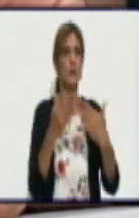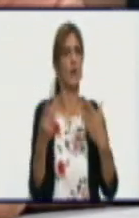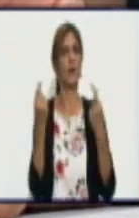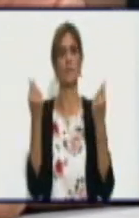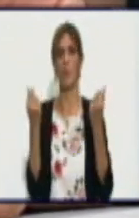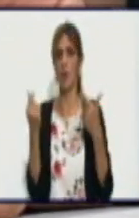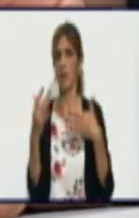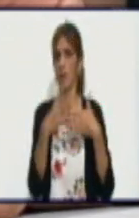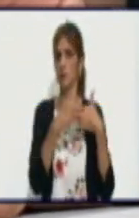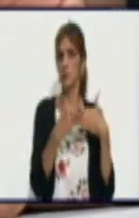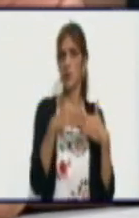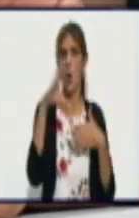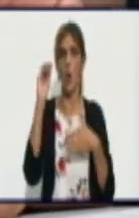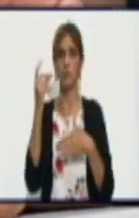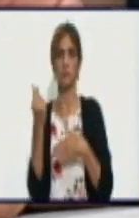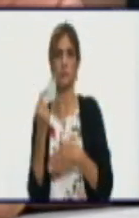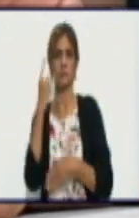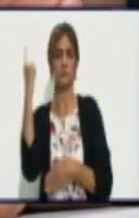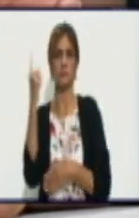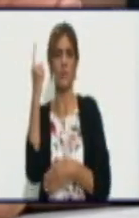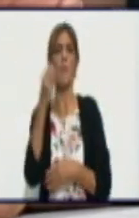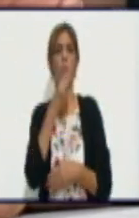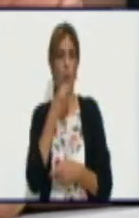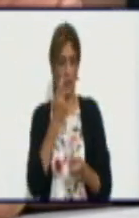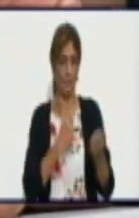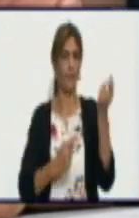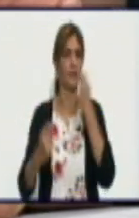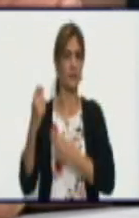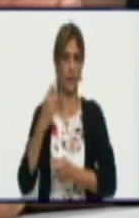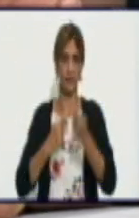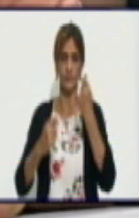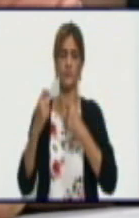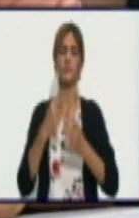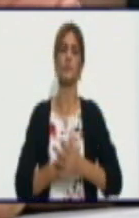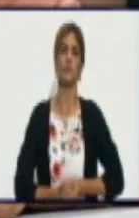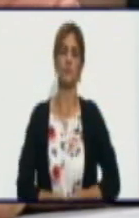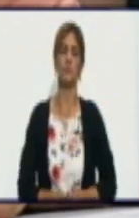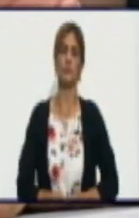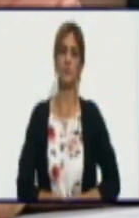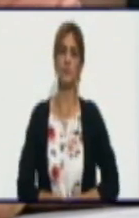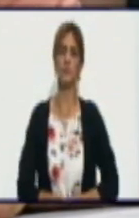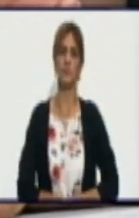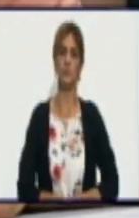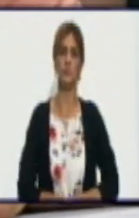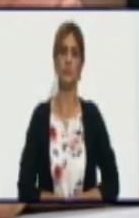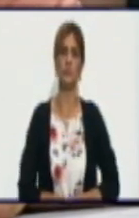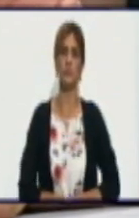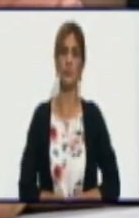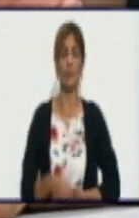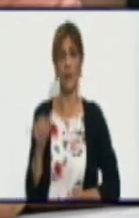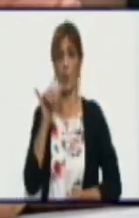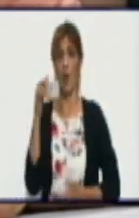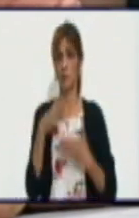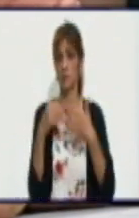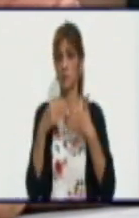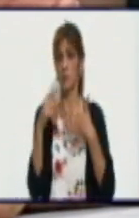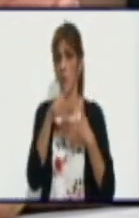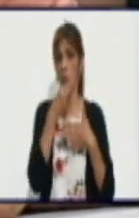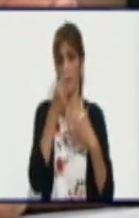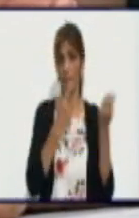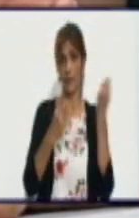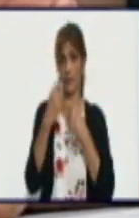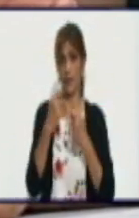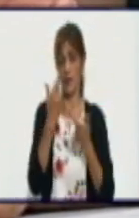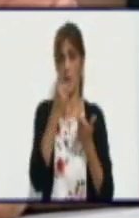Los productores nuestros pueden vender directo también a las tiendas de MLC con un proceso de contratación, cumpliendo también con las normas